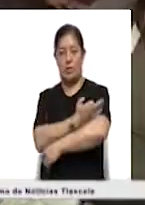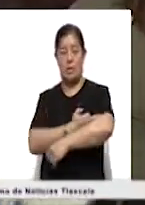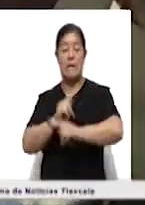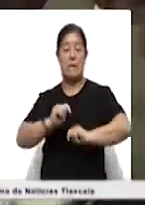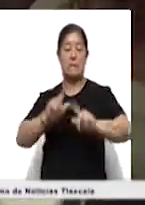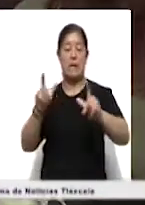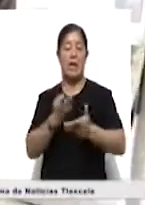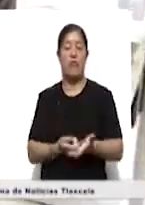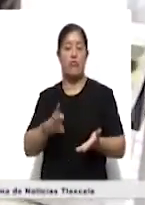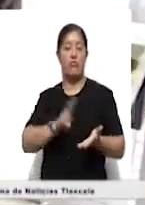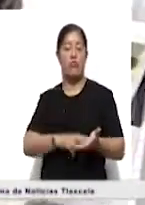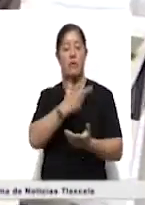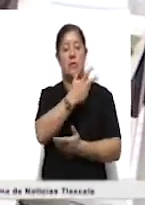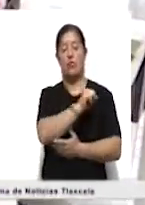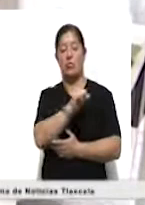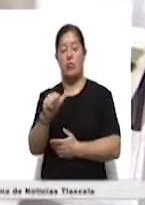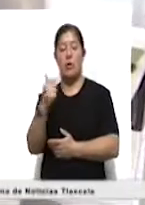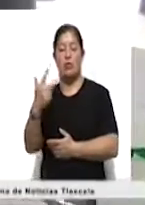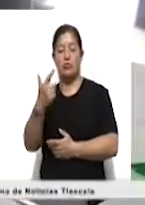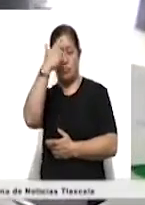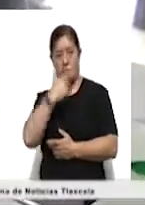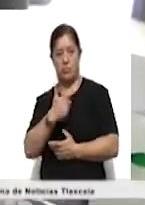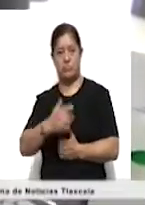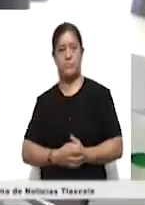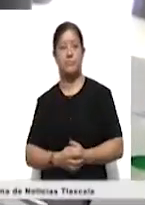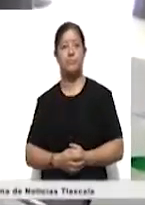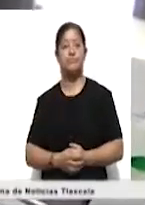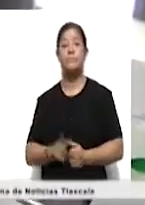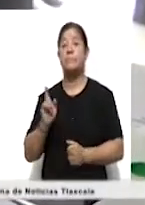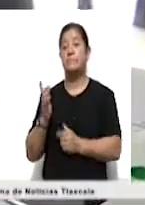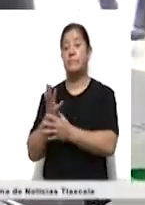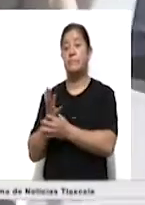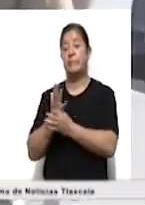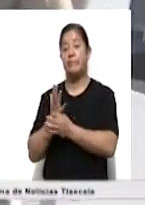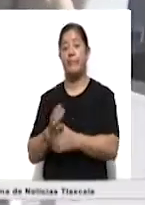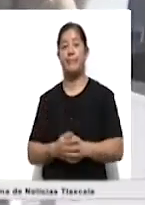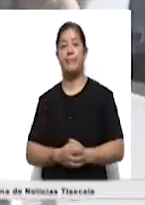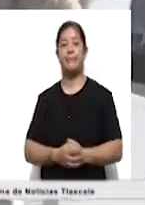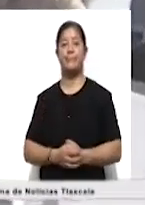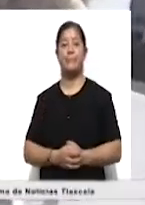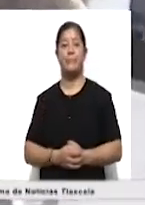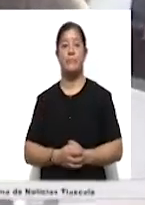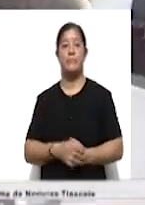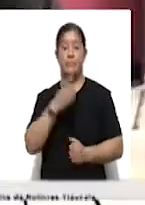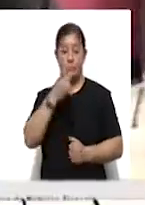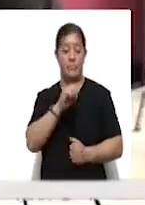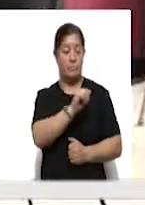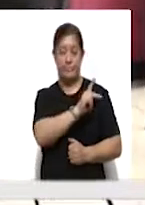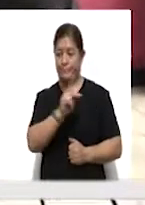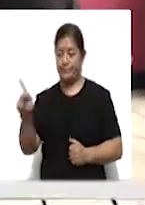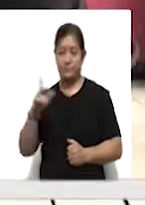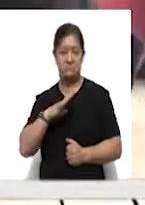Tlaxcala con doble turno, de 8 a 20 horas. La funcionaria electoral federal suyó que todos los módulos operan bajo